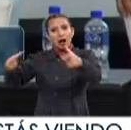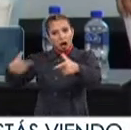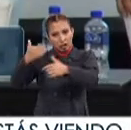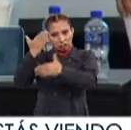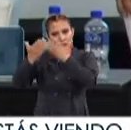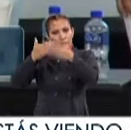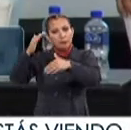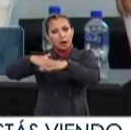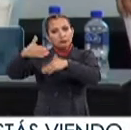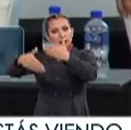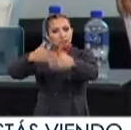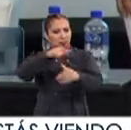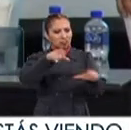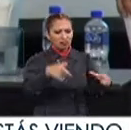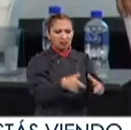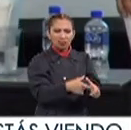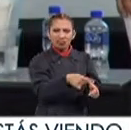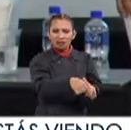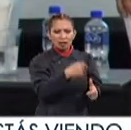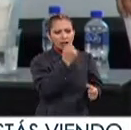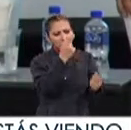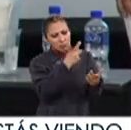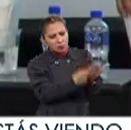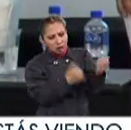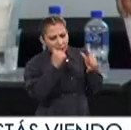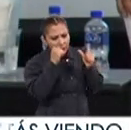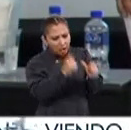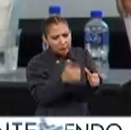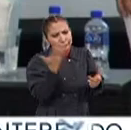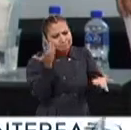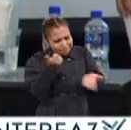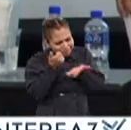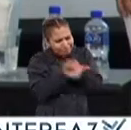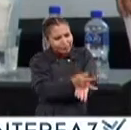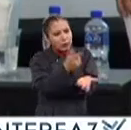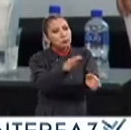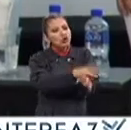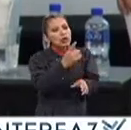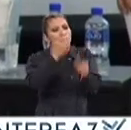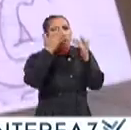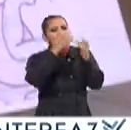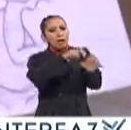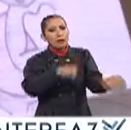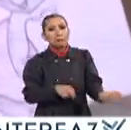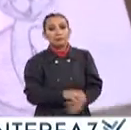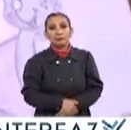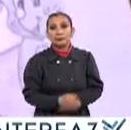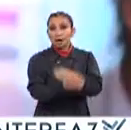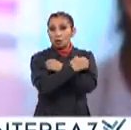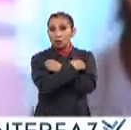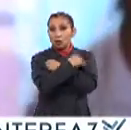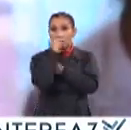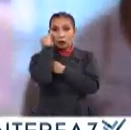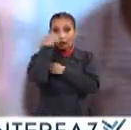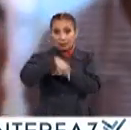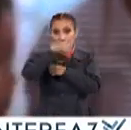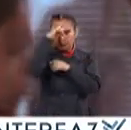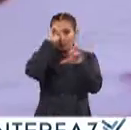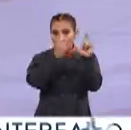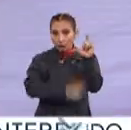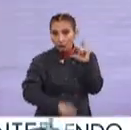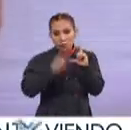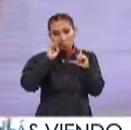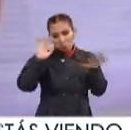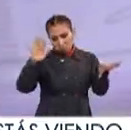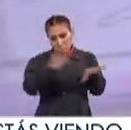Y existen pocos programas Que buscan atender de raíz Los motivos del abandono La educación indígena en el país Ha